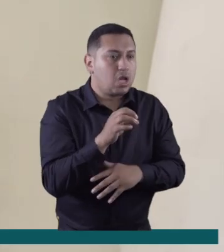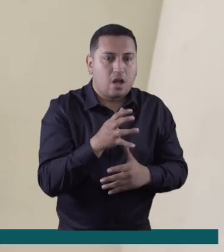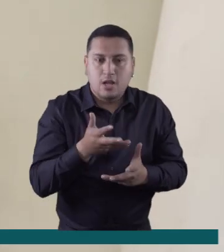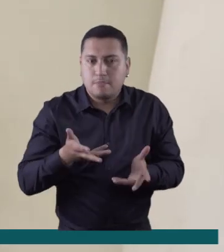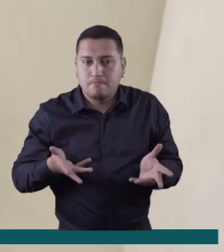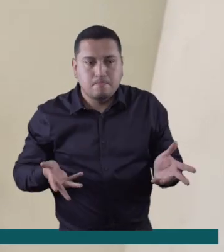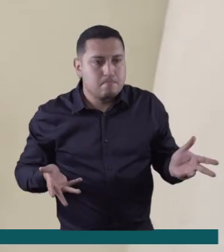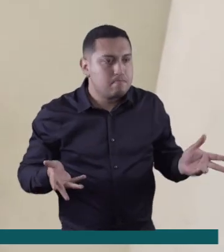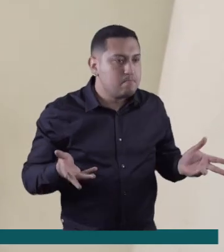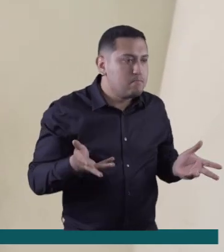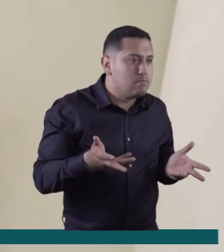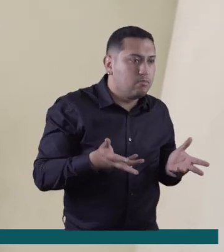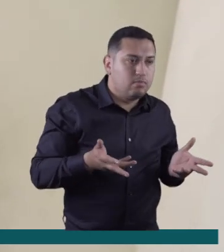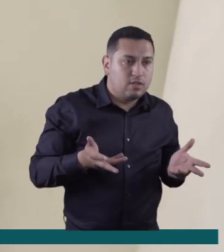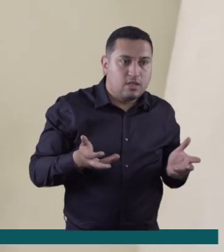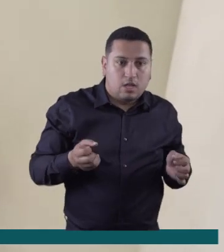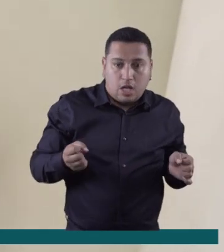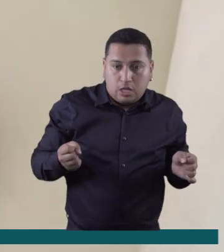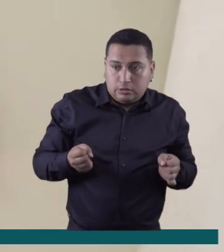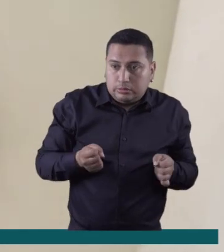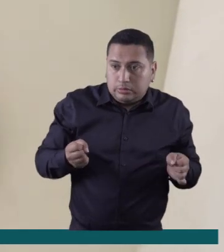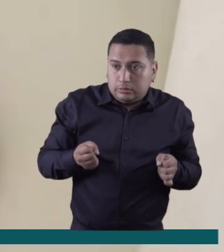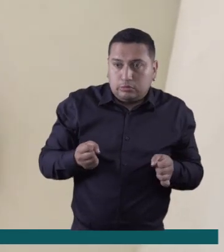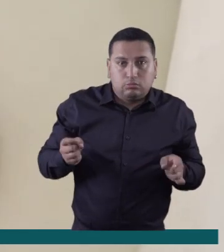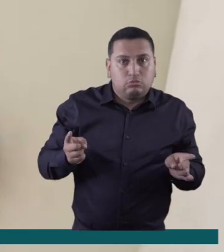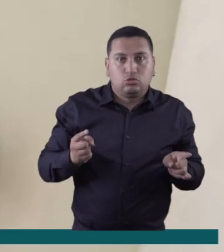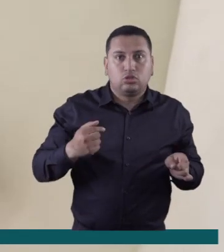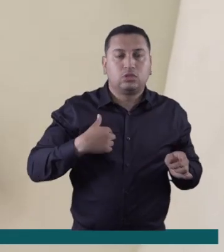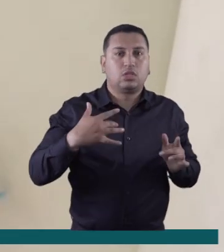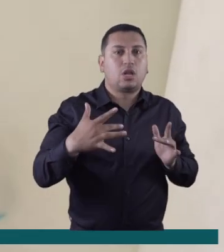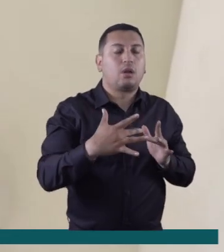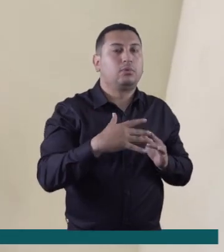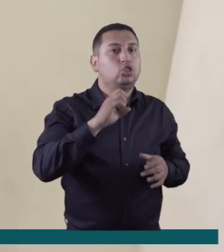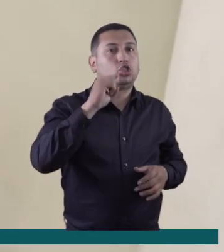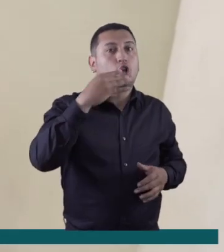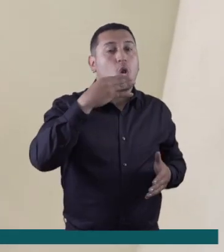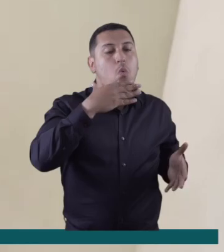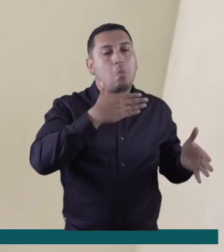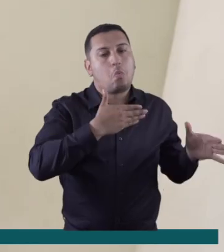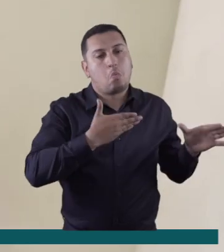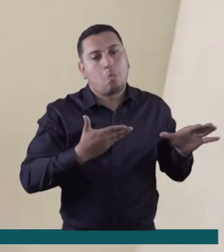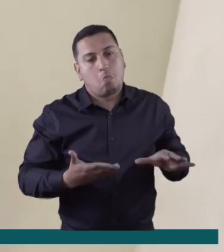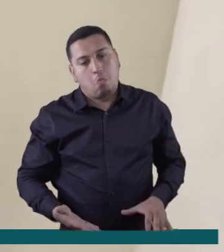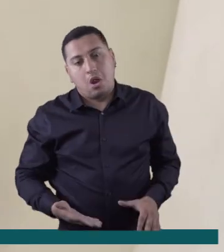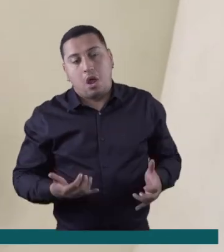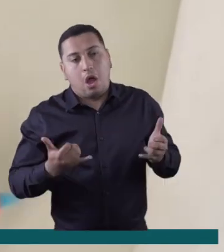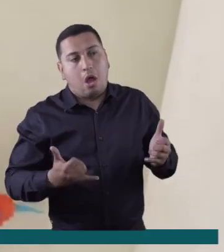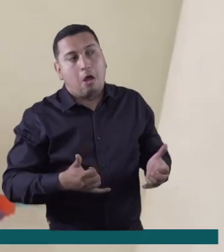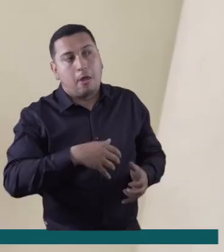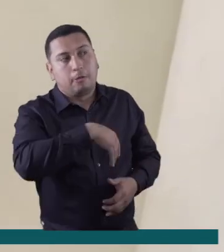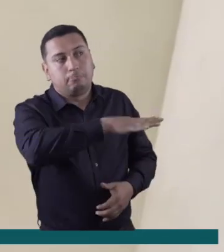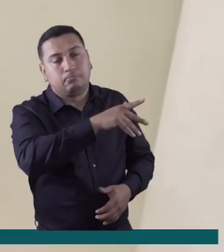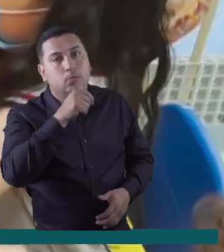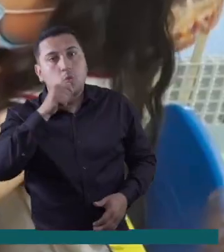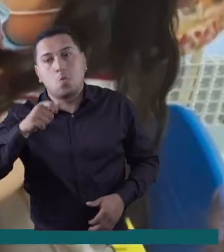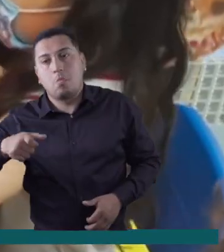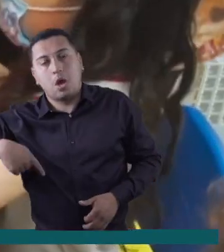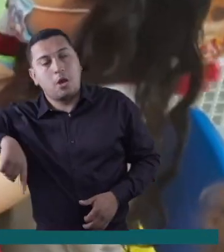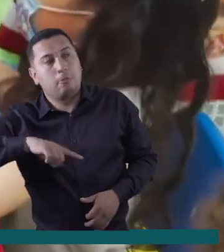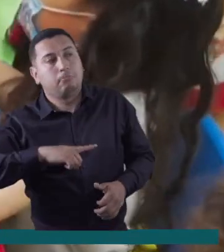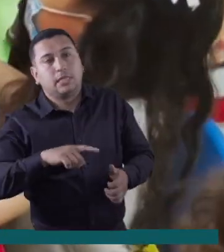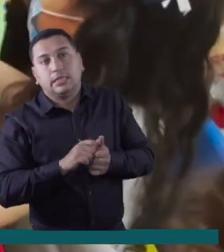listos para el frío porque ellos se volverán del sol. Entonces se murieron y ahora estamos nosotros.